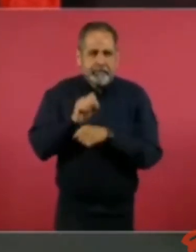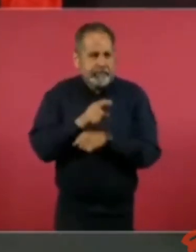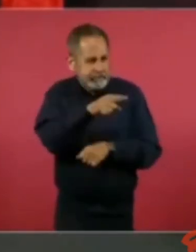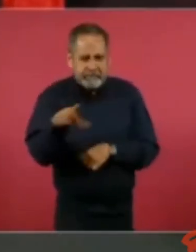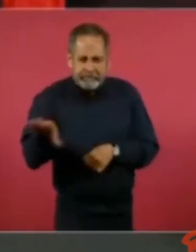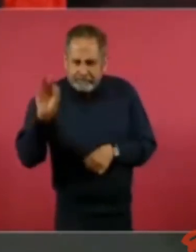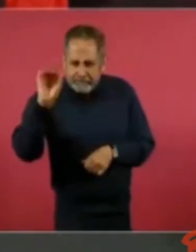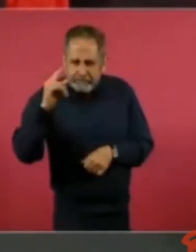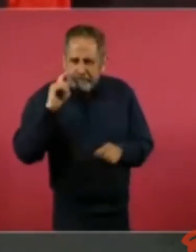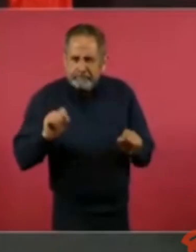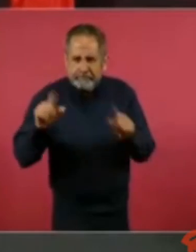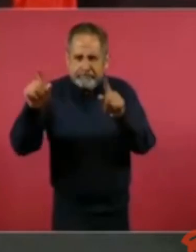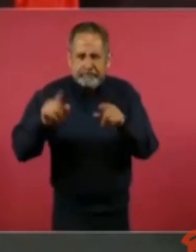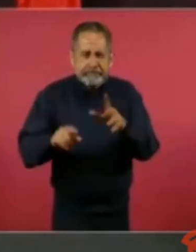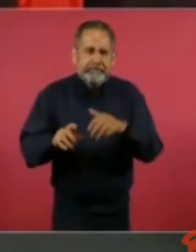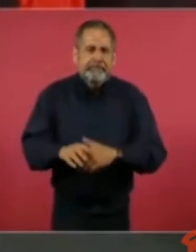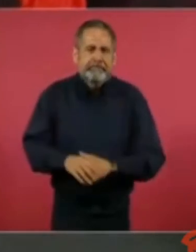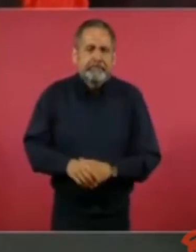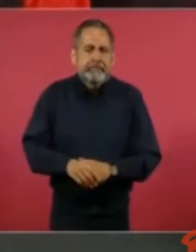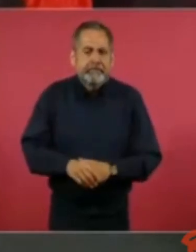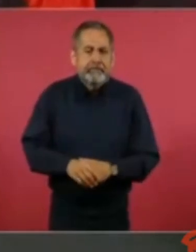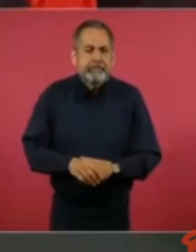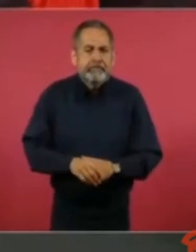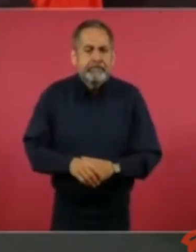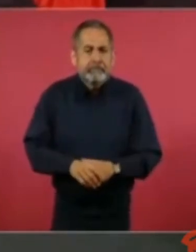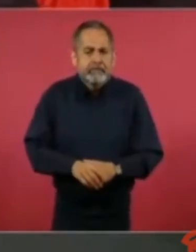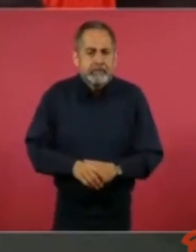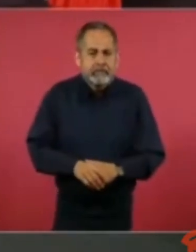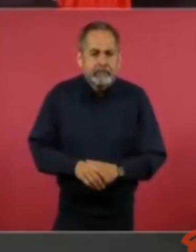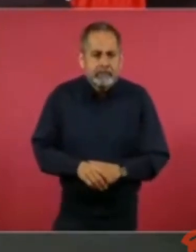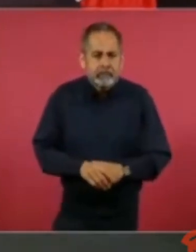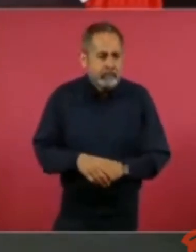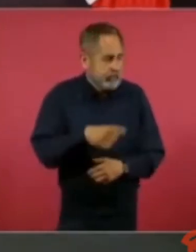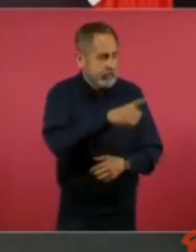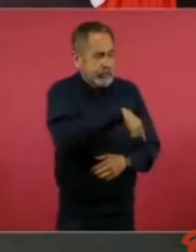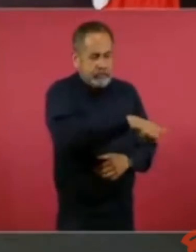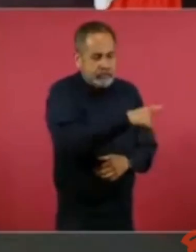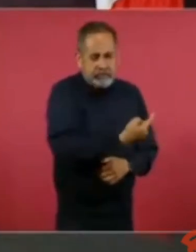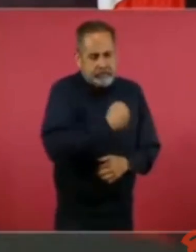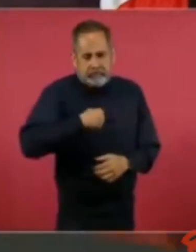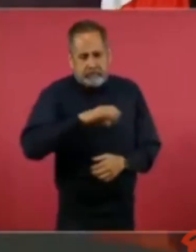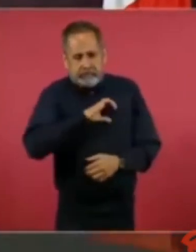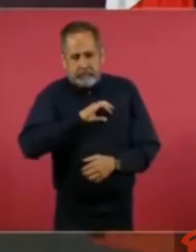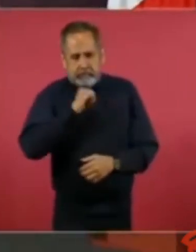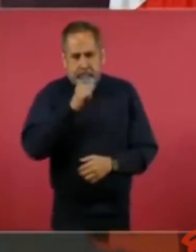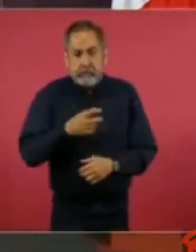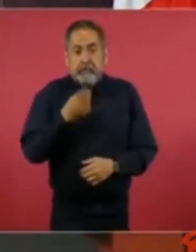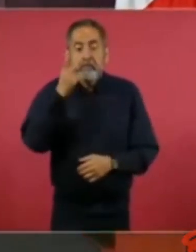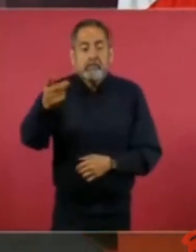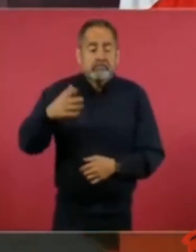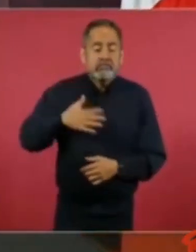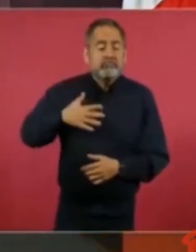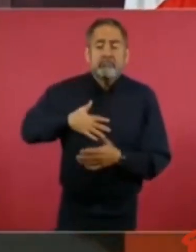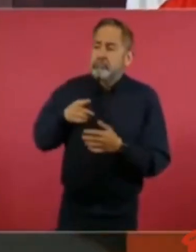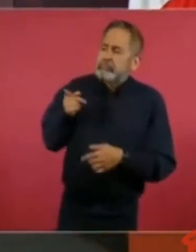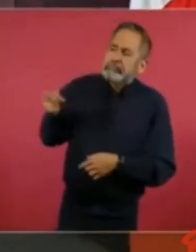encuentras por ahí, de que los que no me quieren dicen que tengo un reloj,